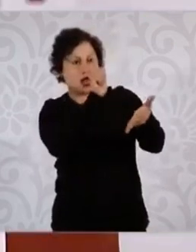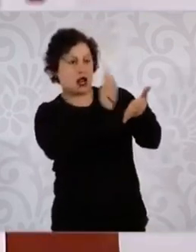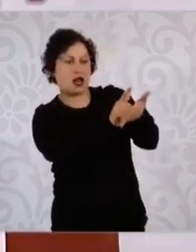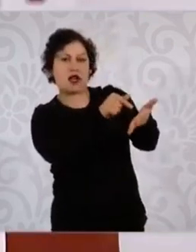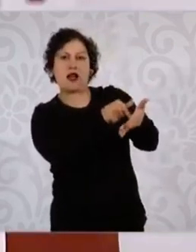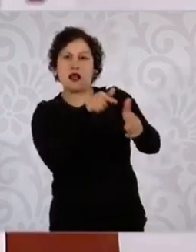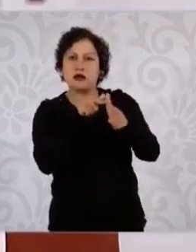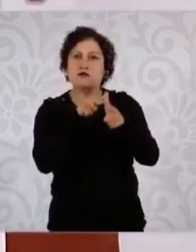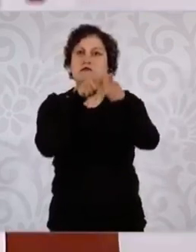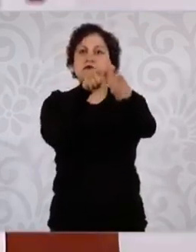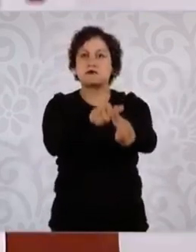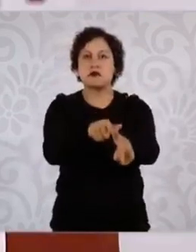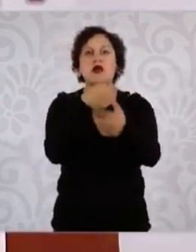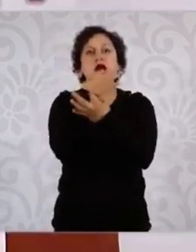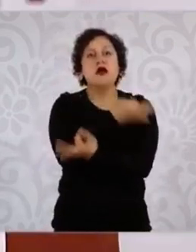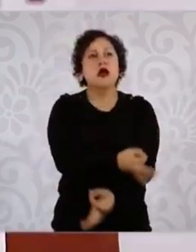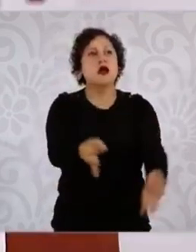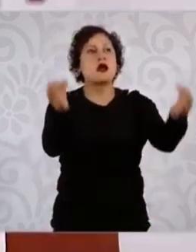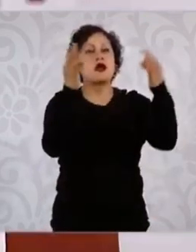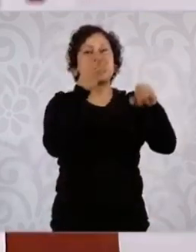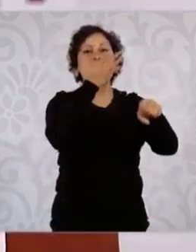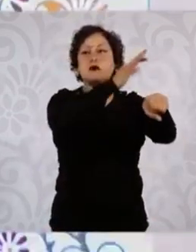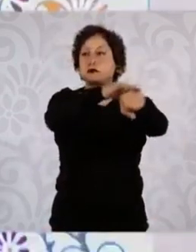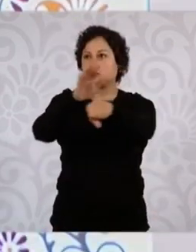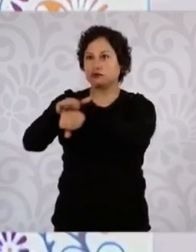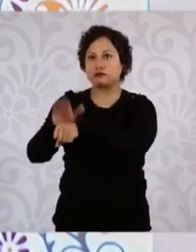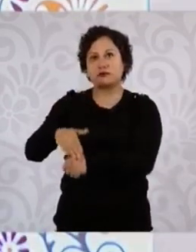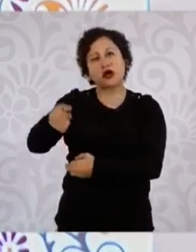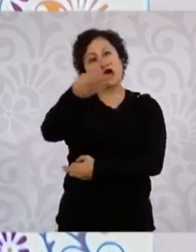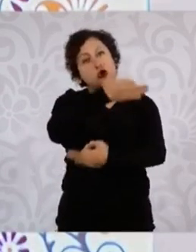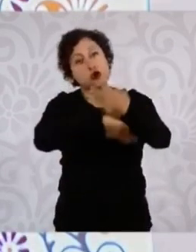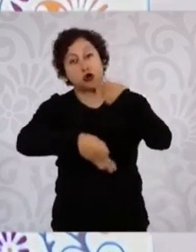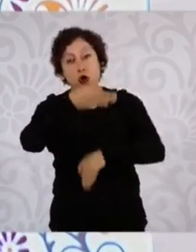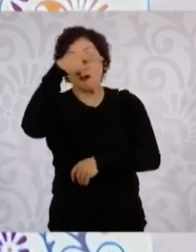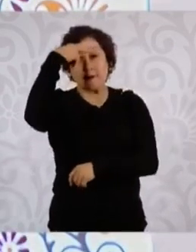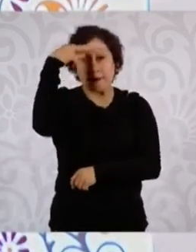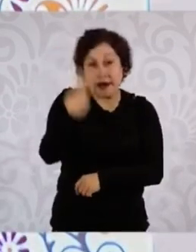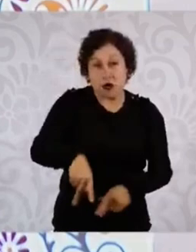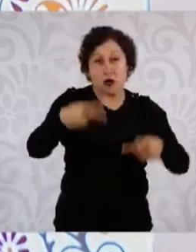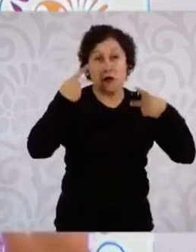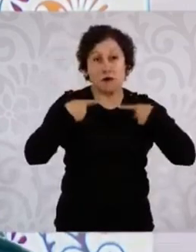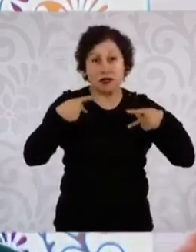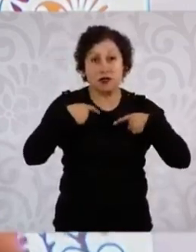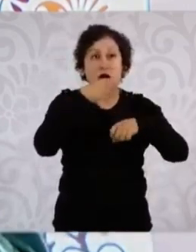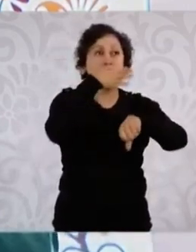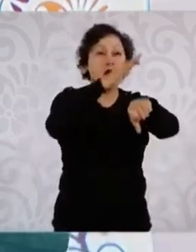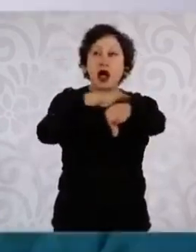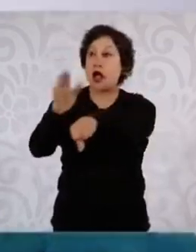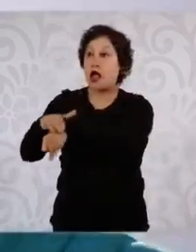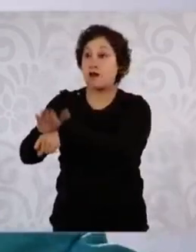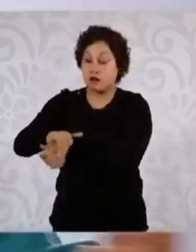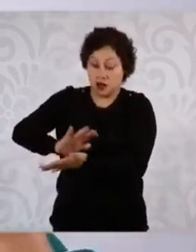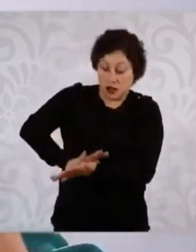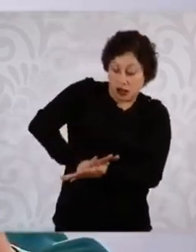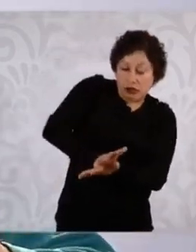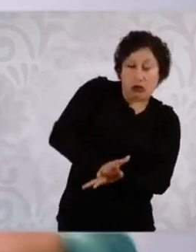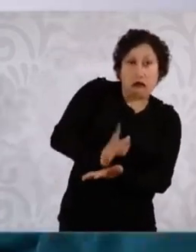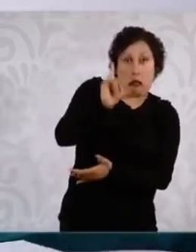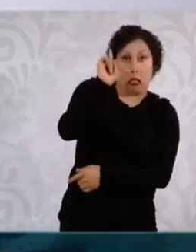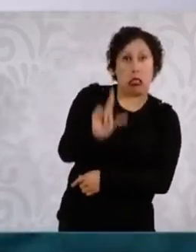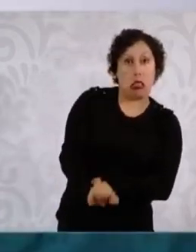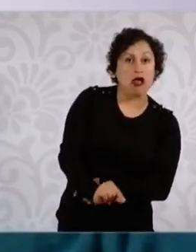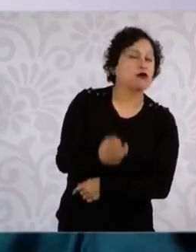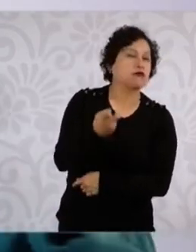mensaje a todas y todos los mexicanos. De que la discriminación quedó en el pasado, eso es parte del